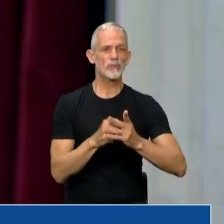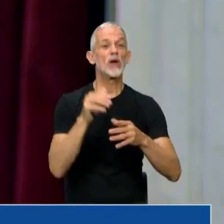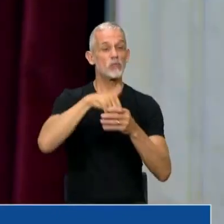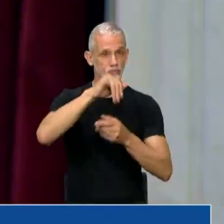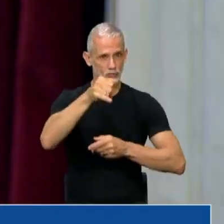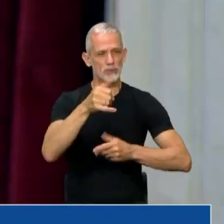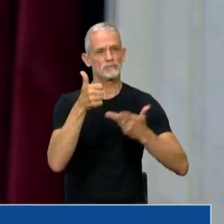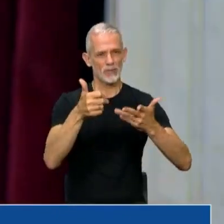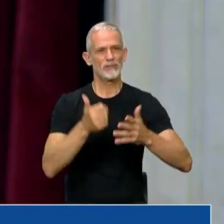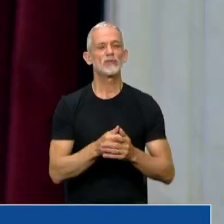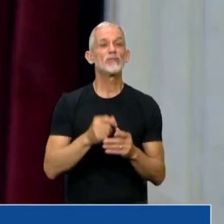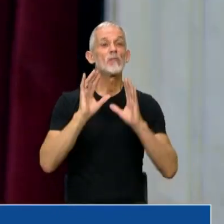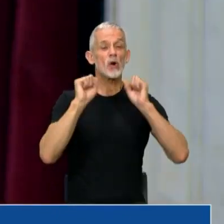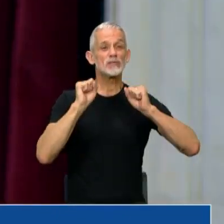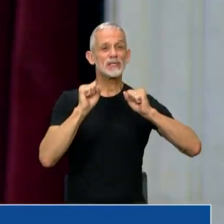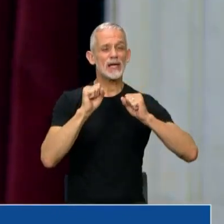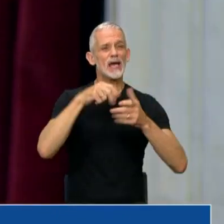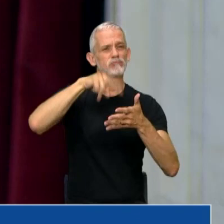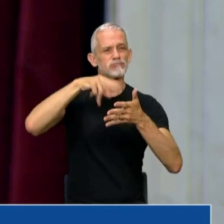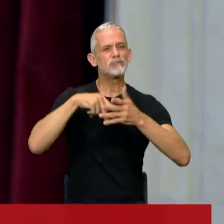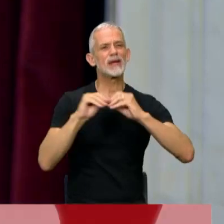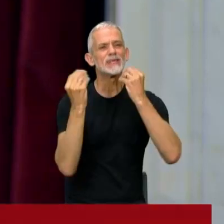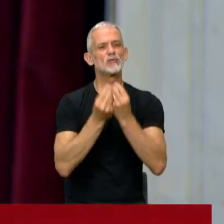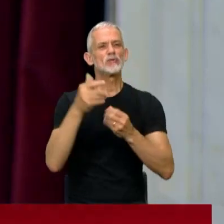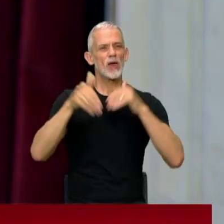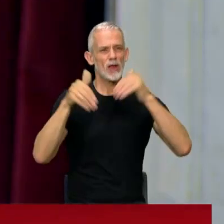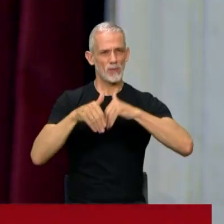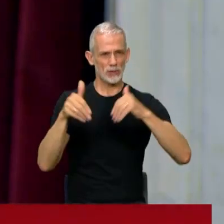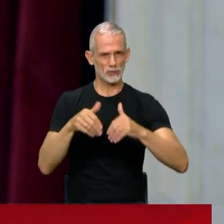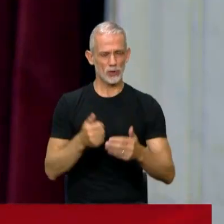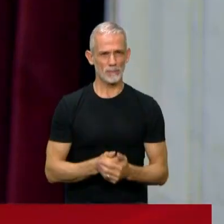Afirmativo. Por secretaría se dará lectura del resultado de la votación.